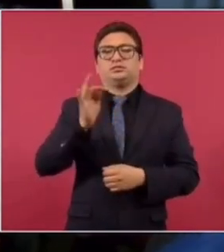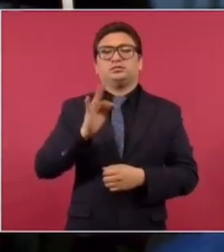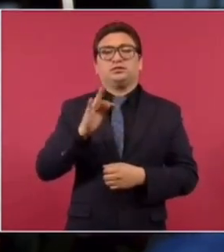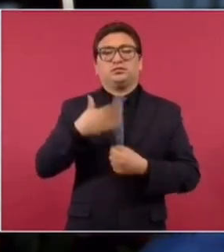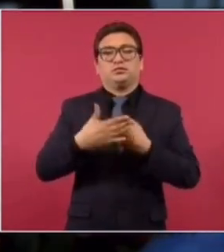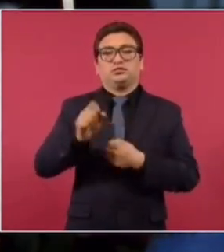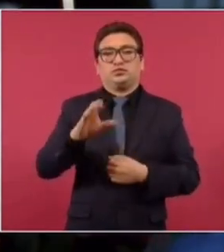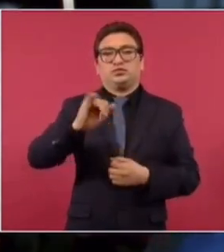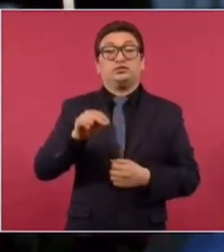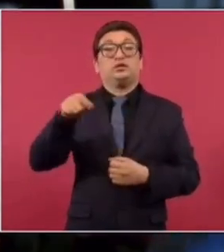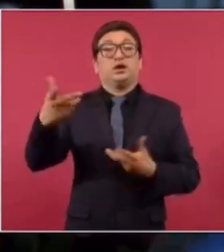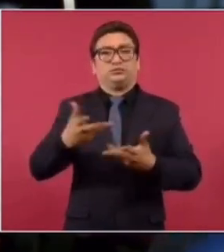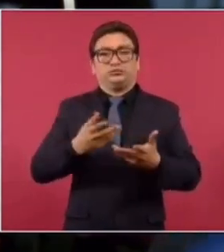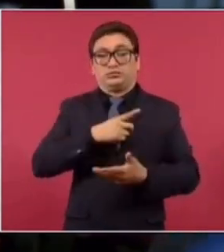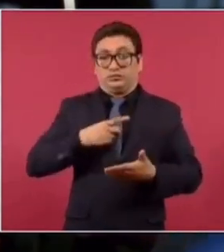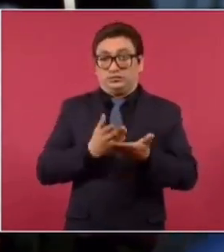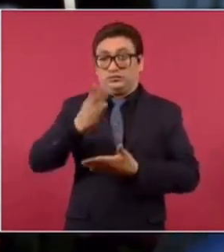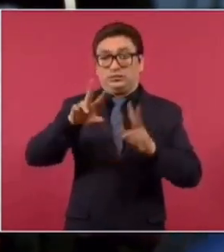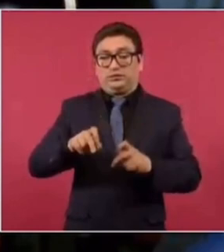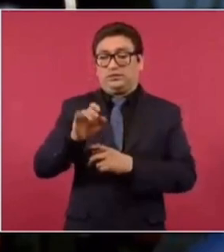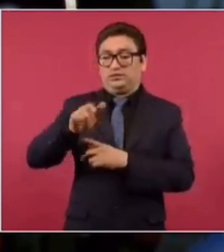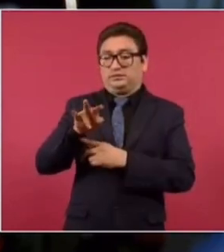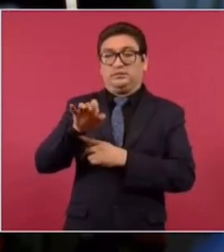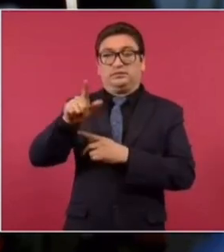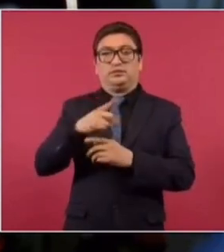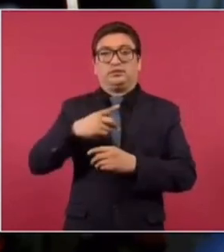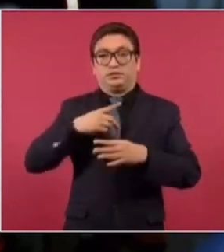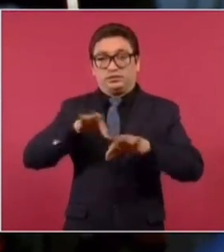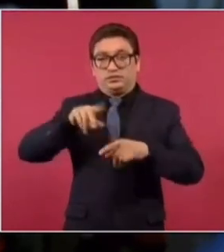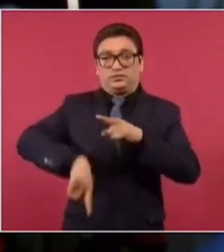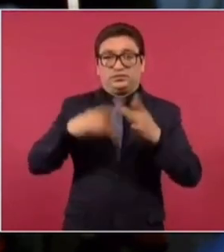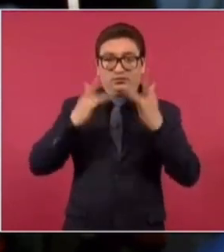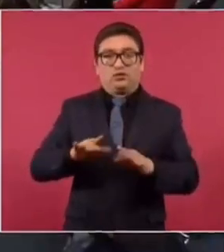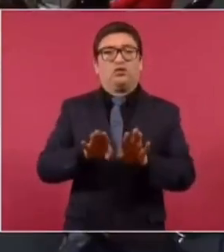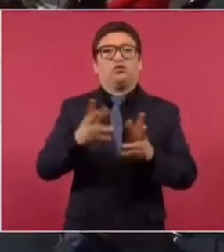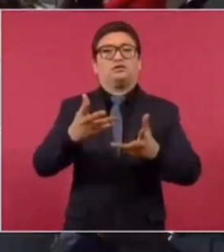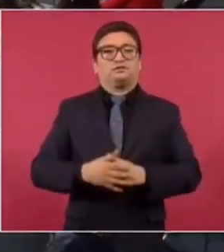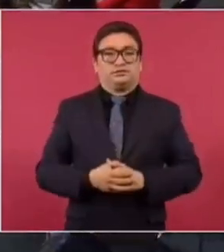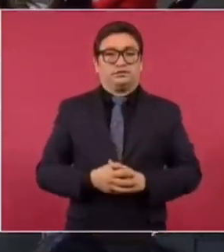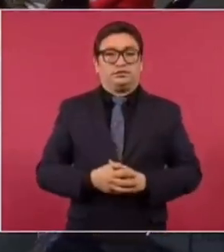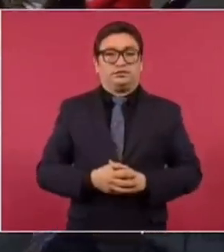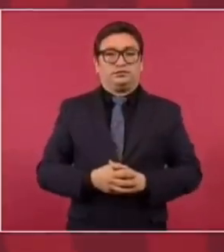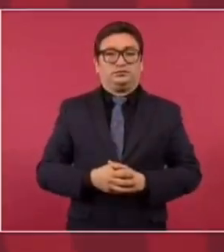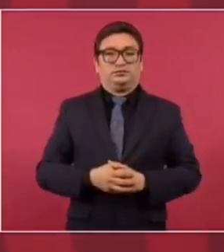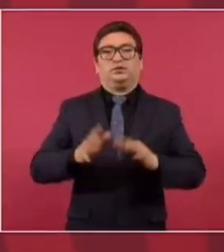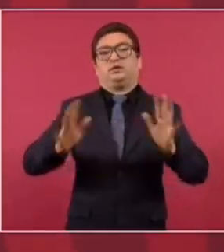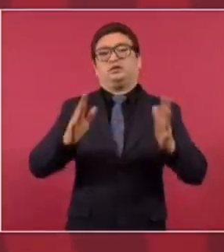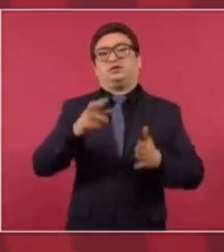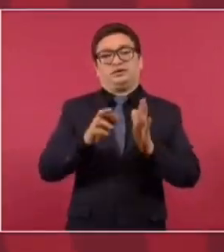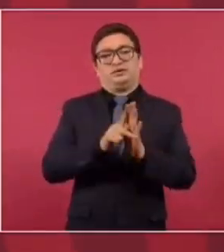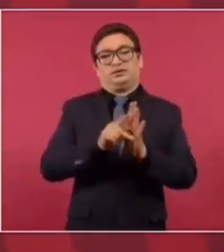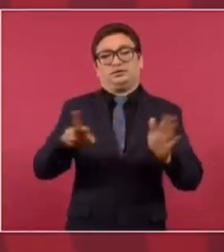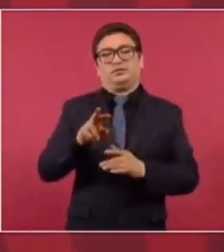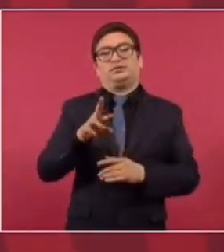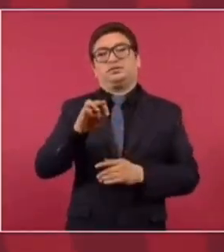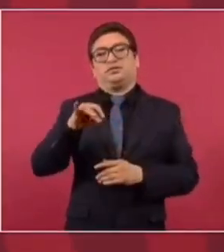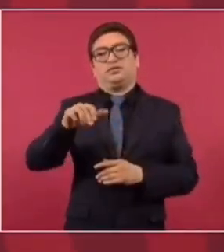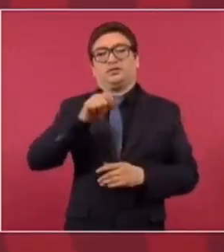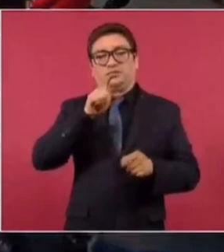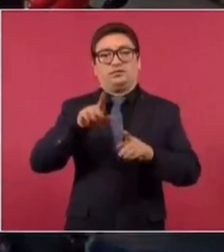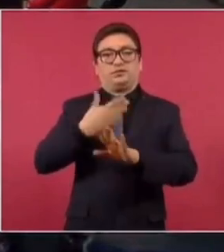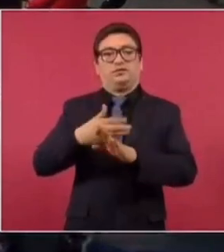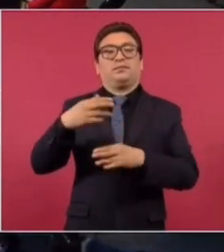la Suprema Corte debería tomar cartas en el asunto sobre la maestra Esquivel? ¿Ella debería de separarse del cargo? ¿O qué tendría que suceder? Ya, Y la reforma también está en contra de la maestra